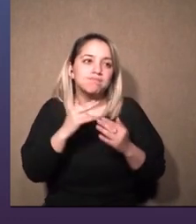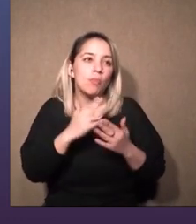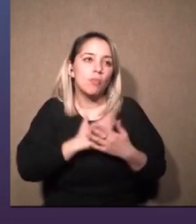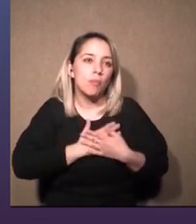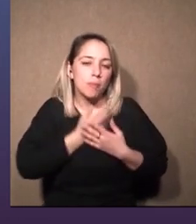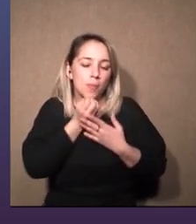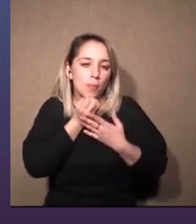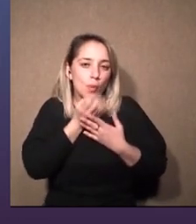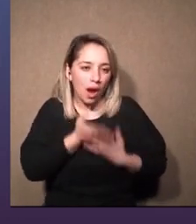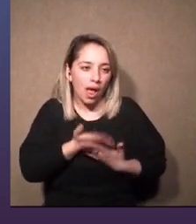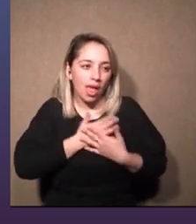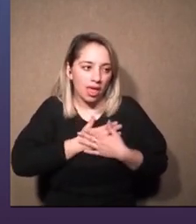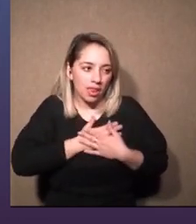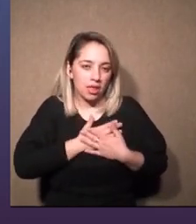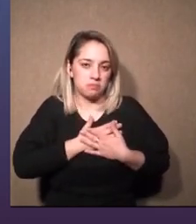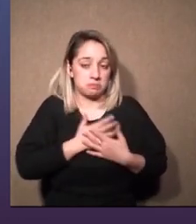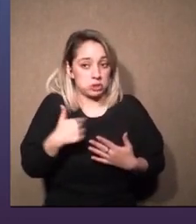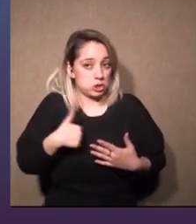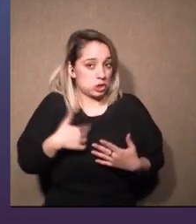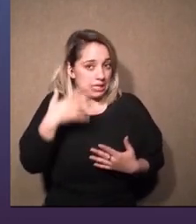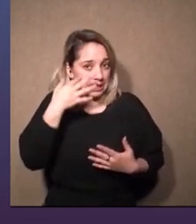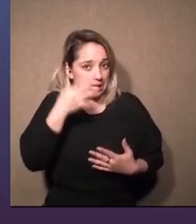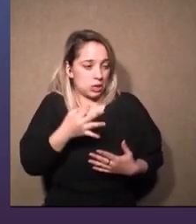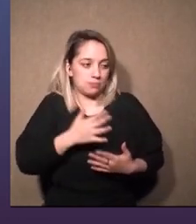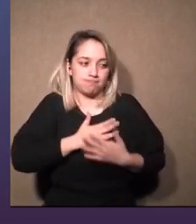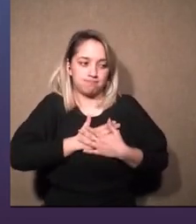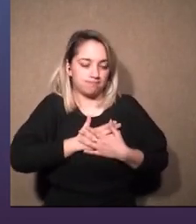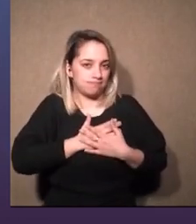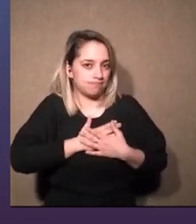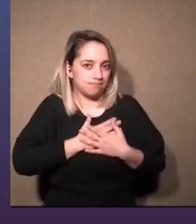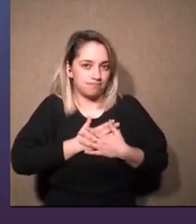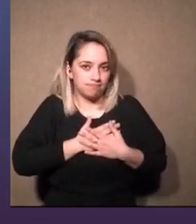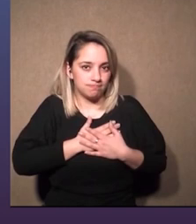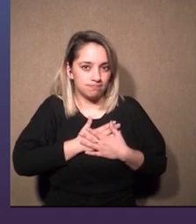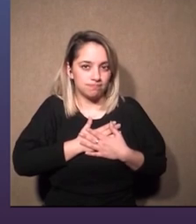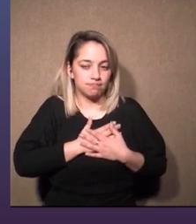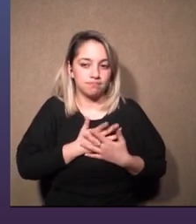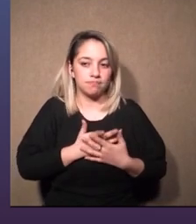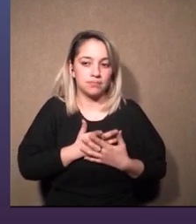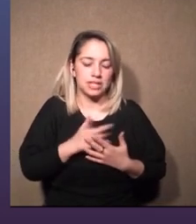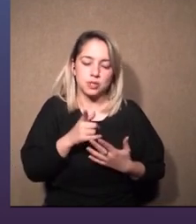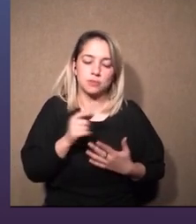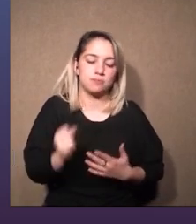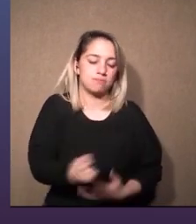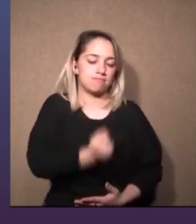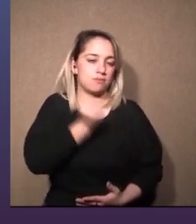para mí es fundamental porque